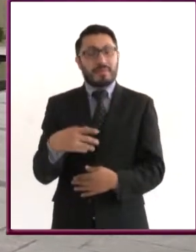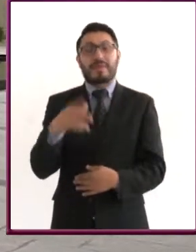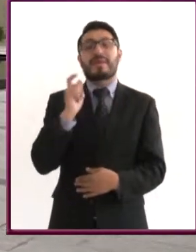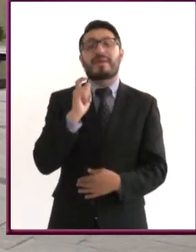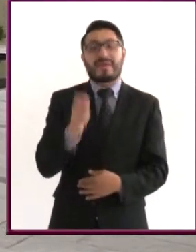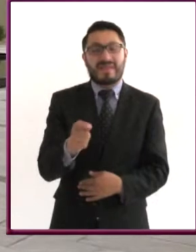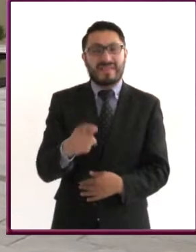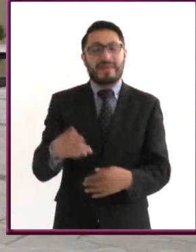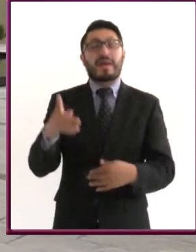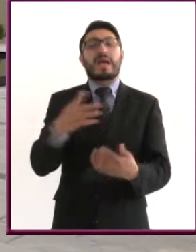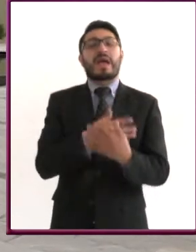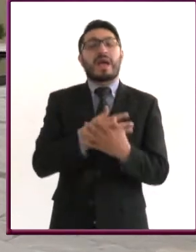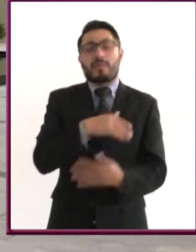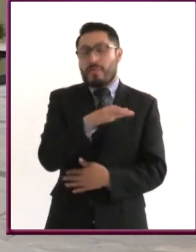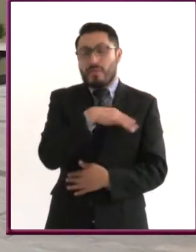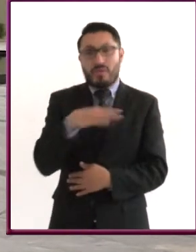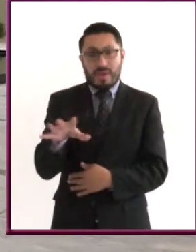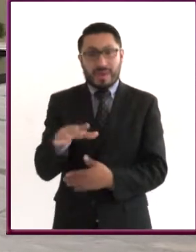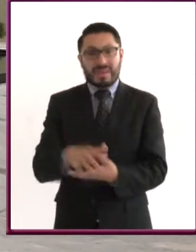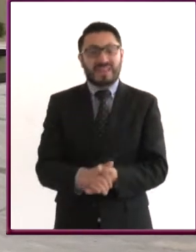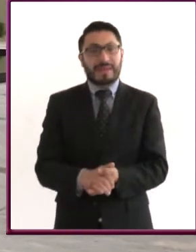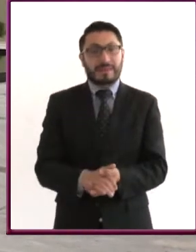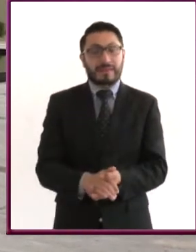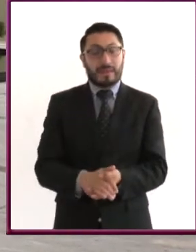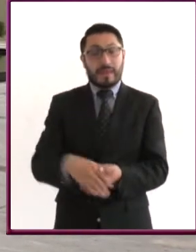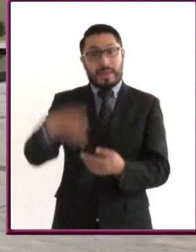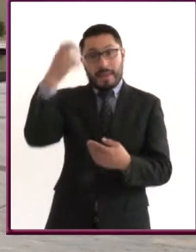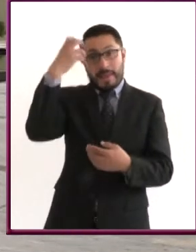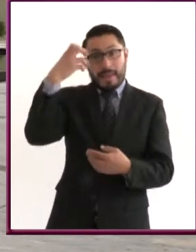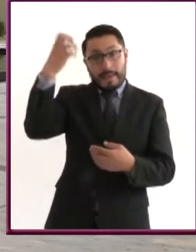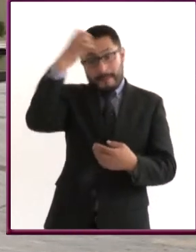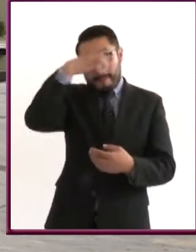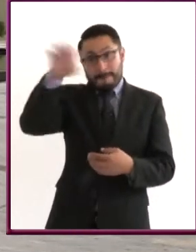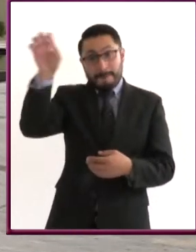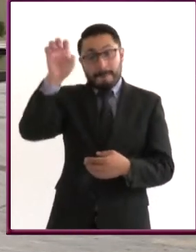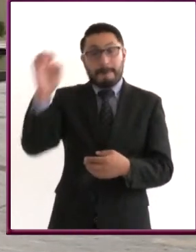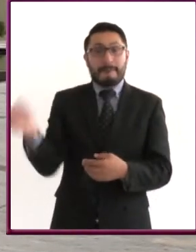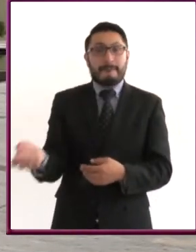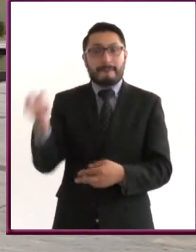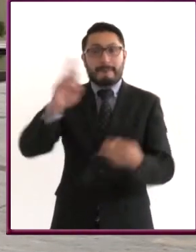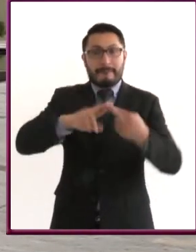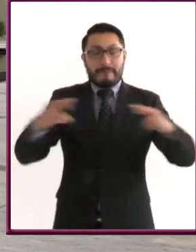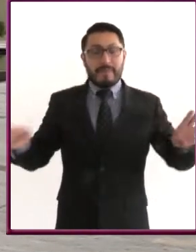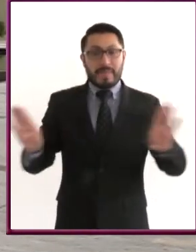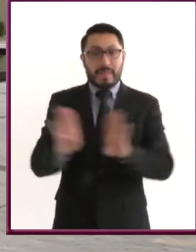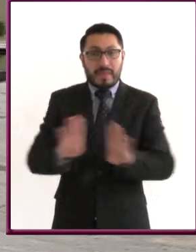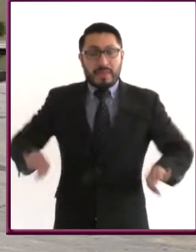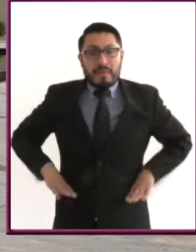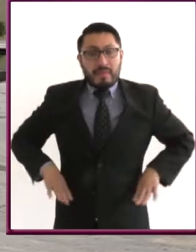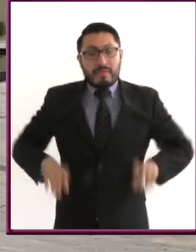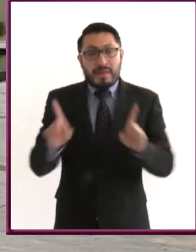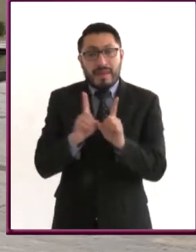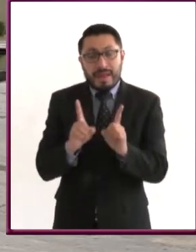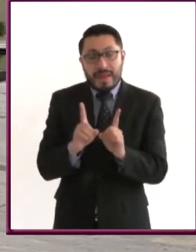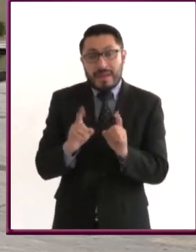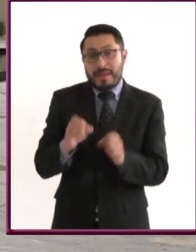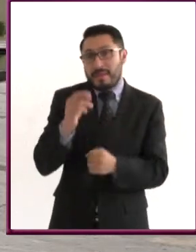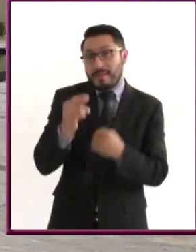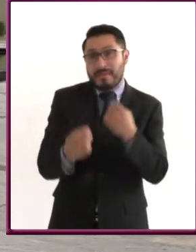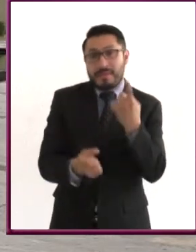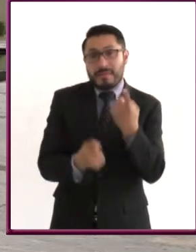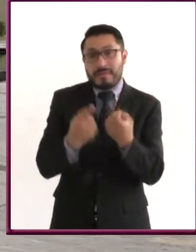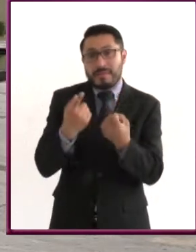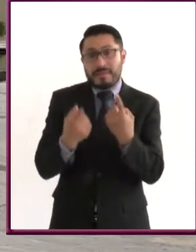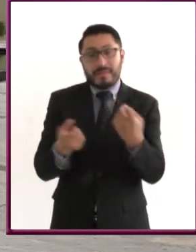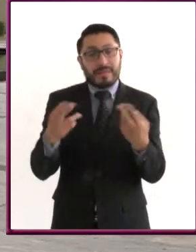hablar del amor en general. Para la experta en relaciones de pareja, Esther Perel, algunas relaciones fracasan porque